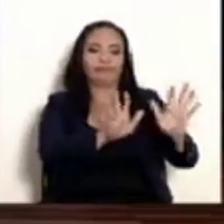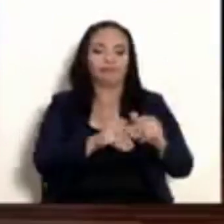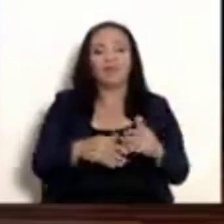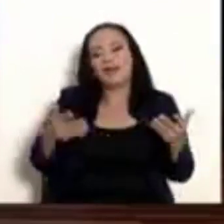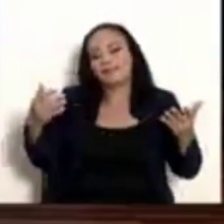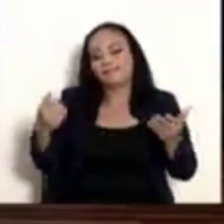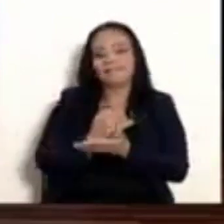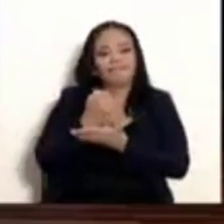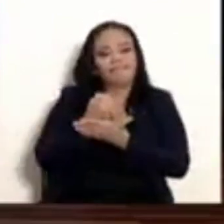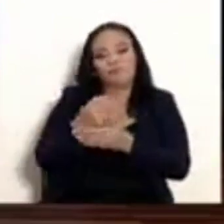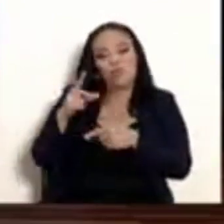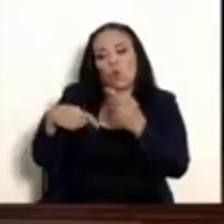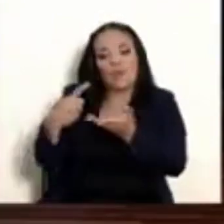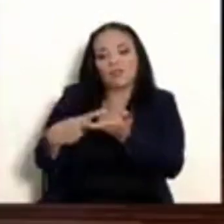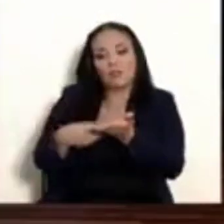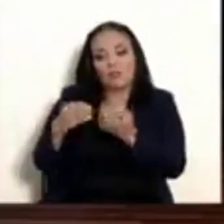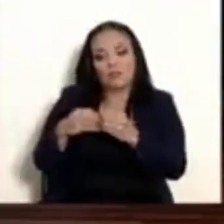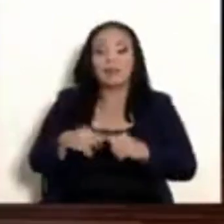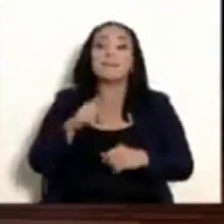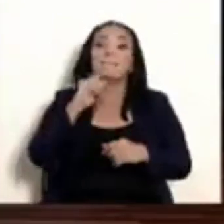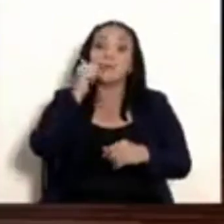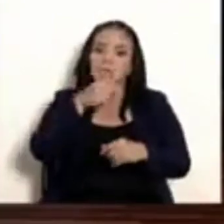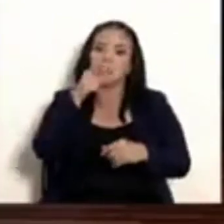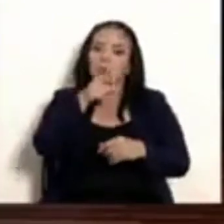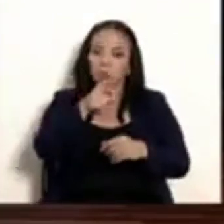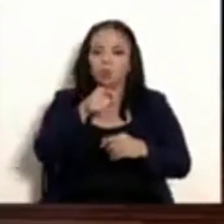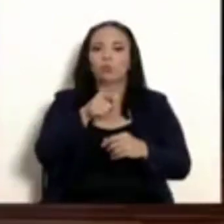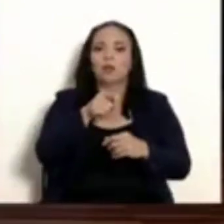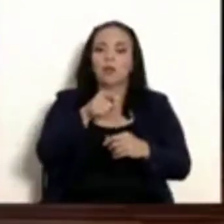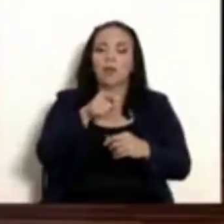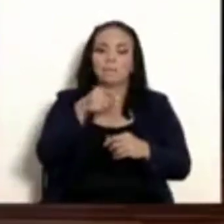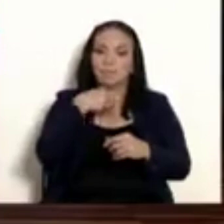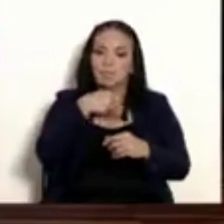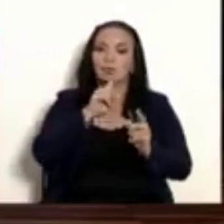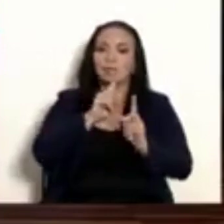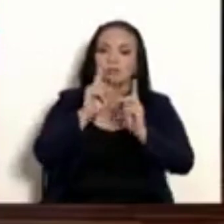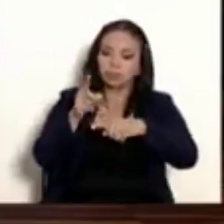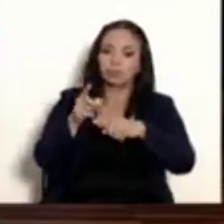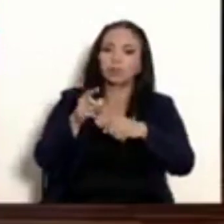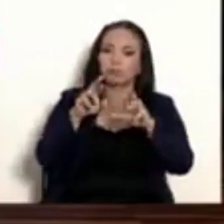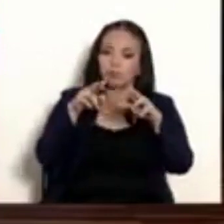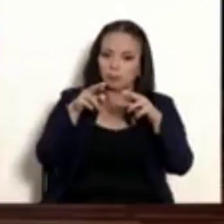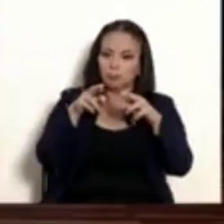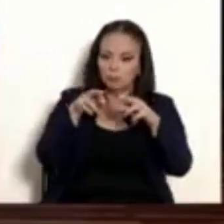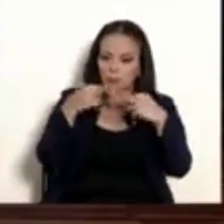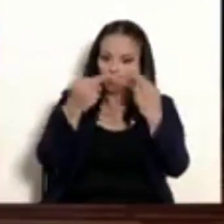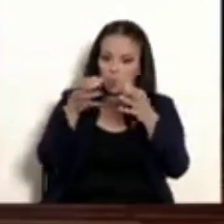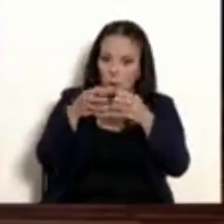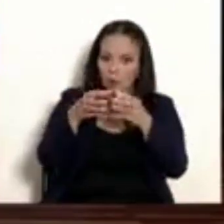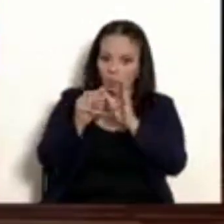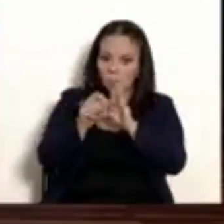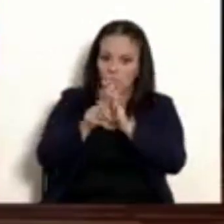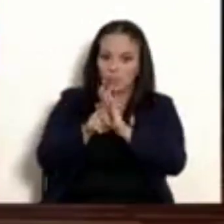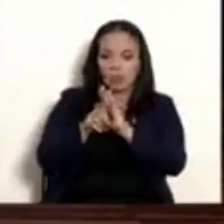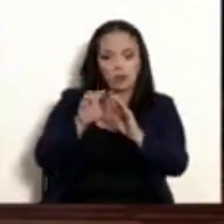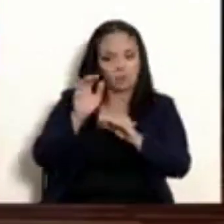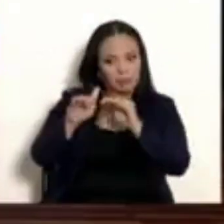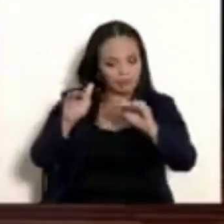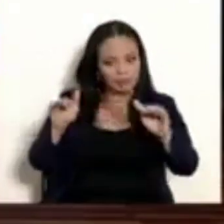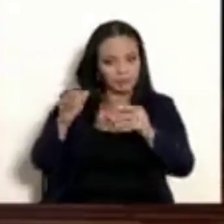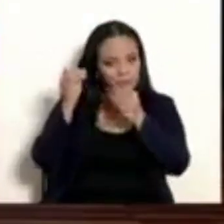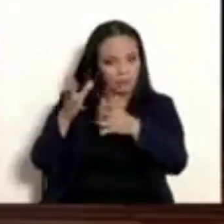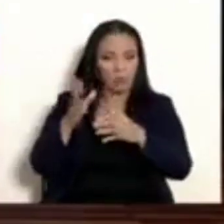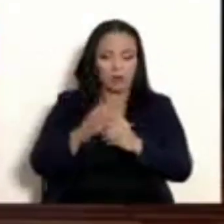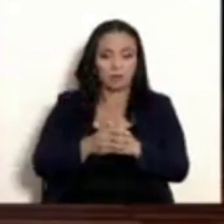Bueno, ahí me parece que usted tiene una labor mañana con la comisión, porque si usted le quita la plata, les quita